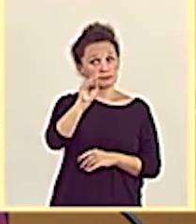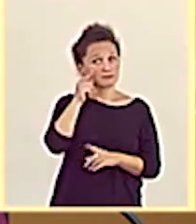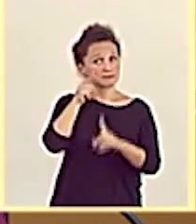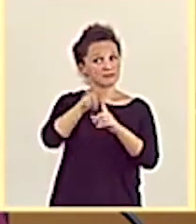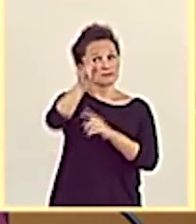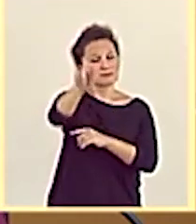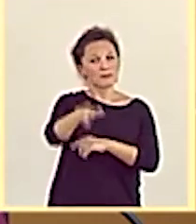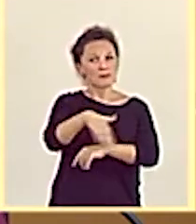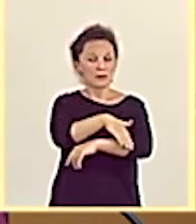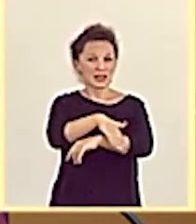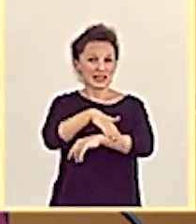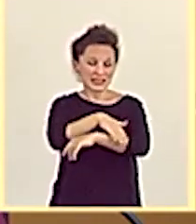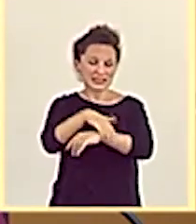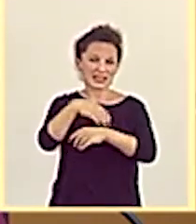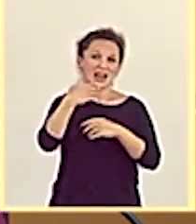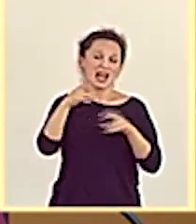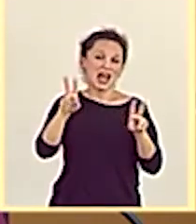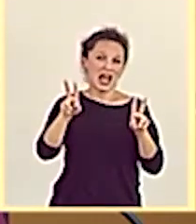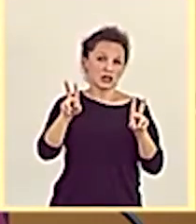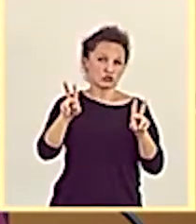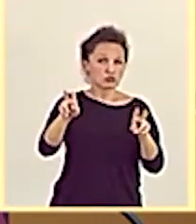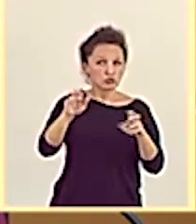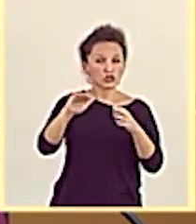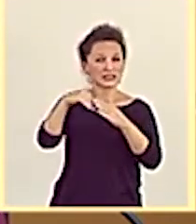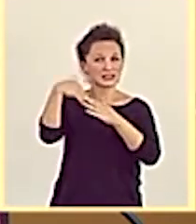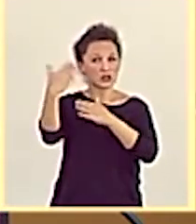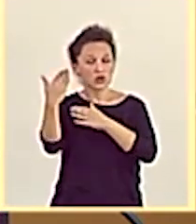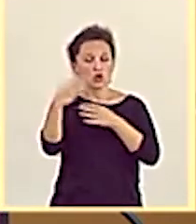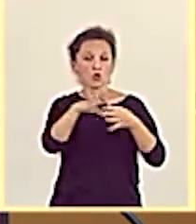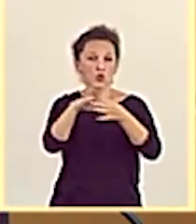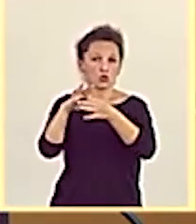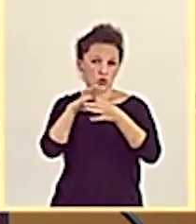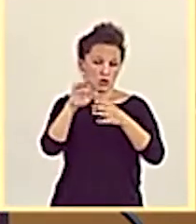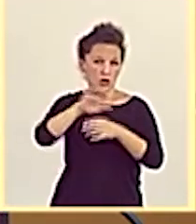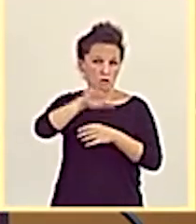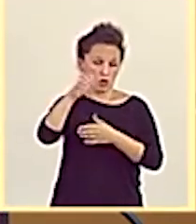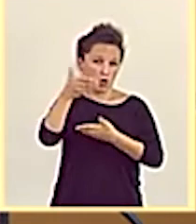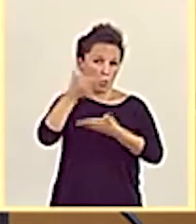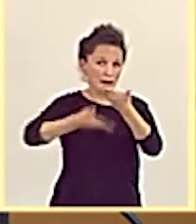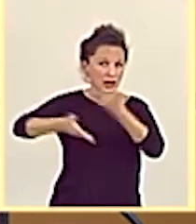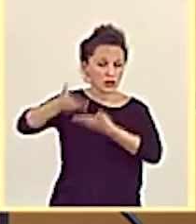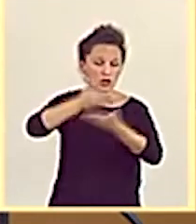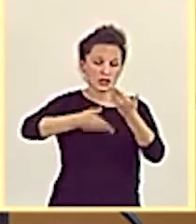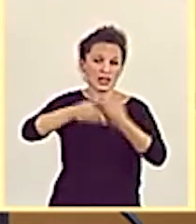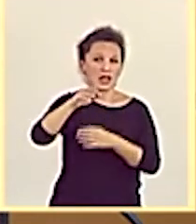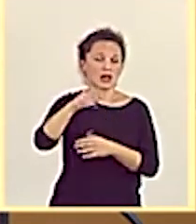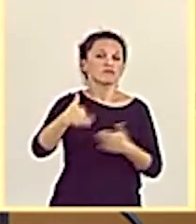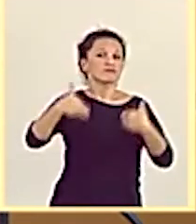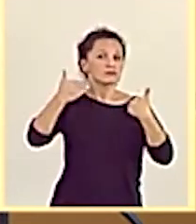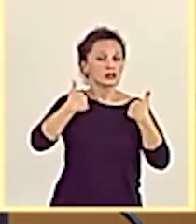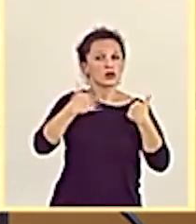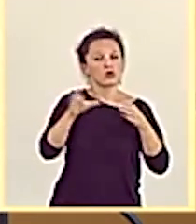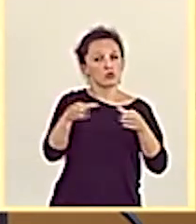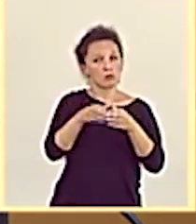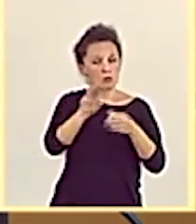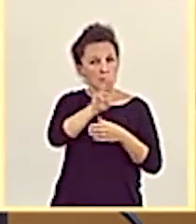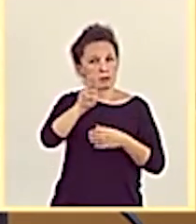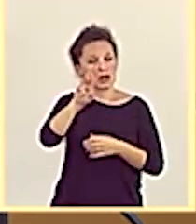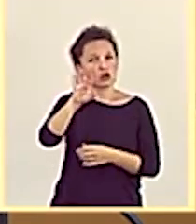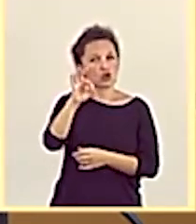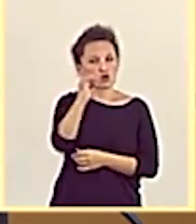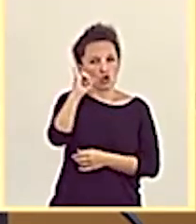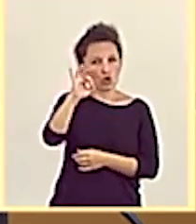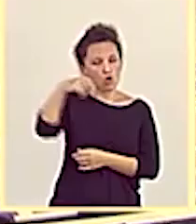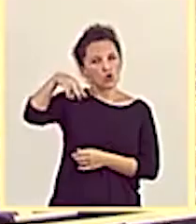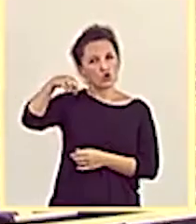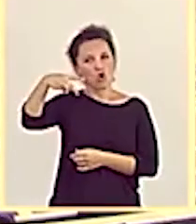Señora ministra de Asuntos Exteriores, Unión Europea y Cooperación, de la senadora Rojo Noguera, del Grupo Parlamentario Popular. Tiene la palabra esa señora.